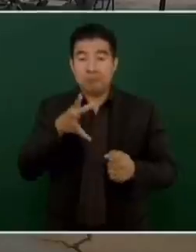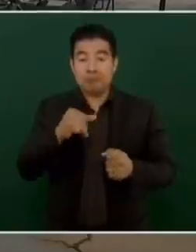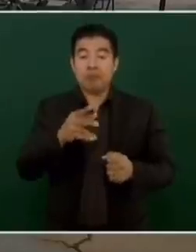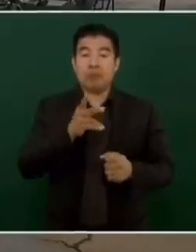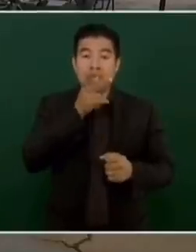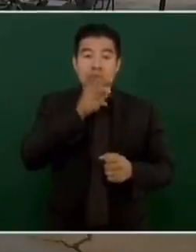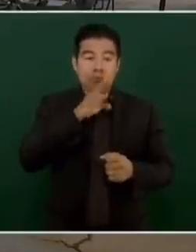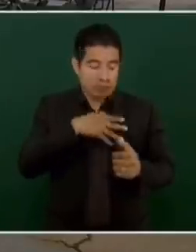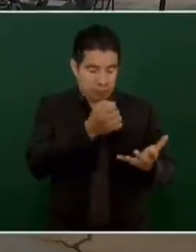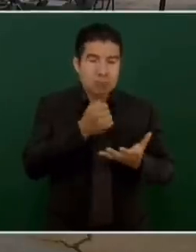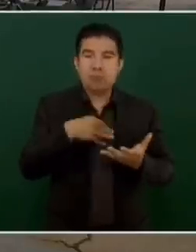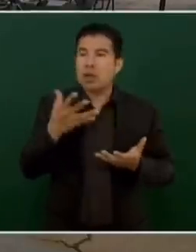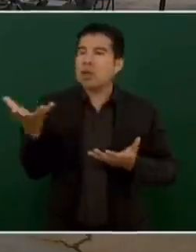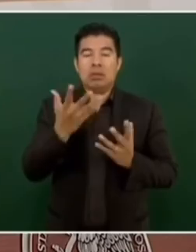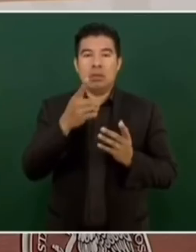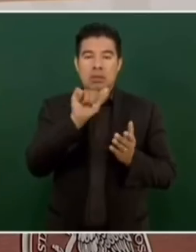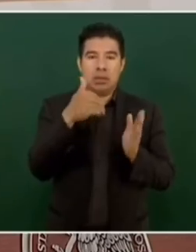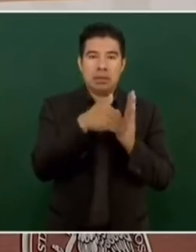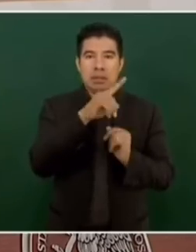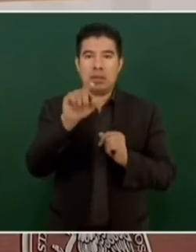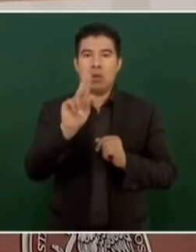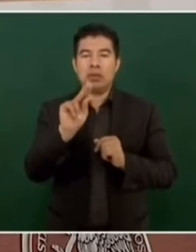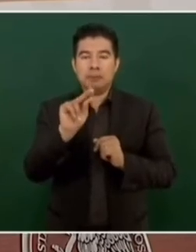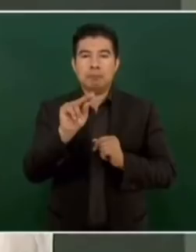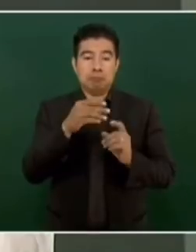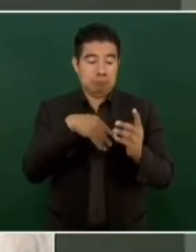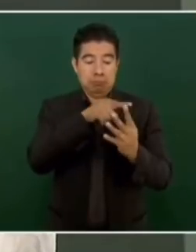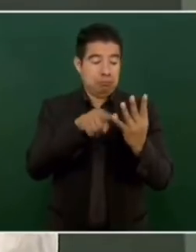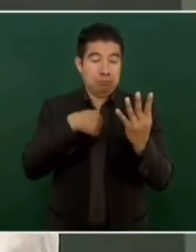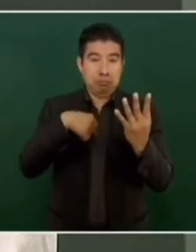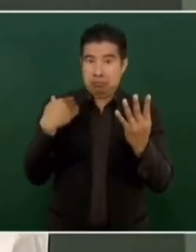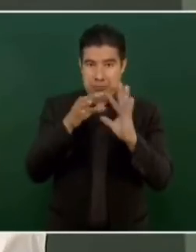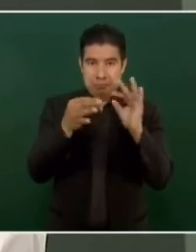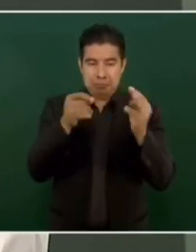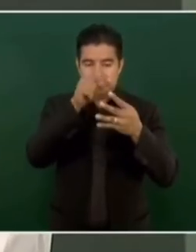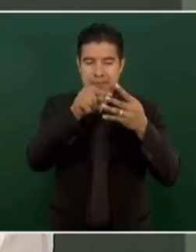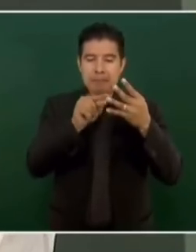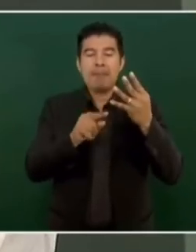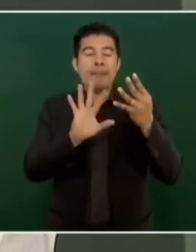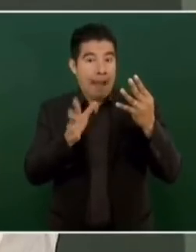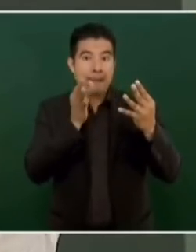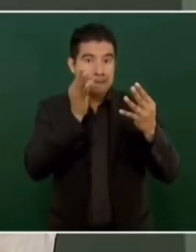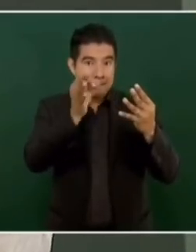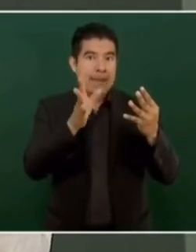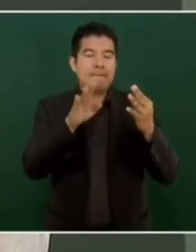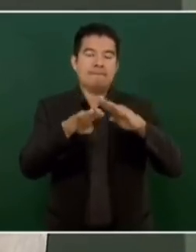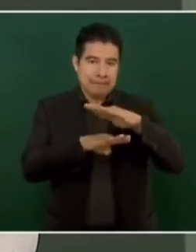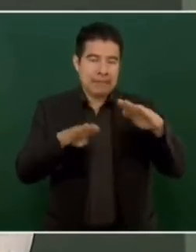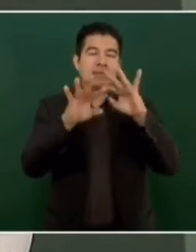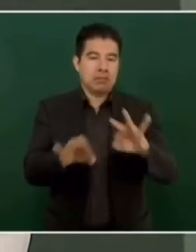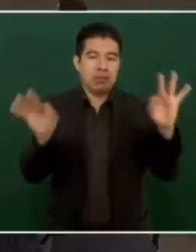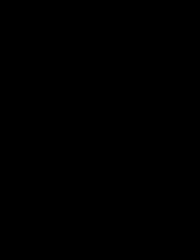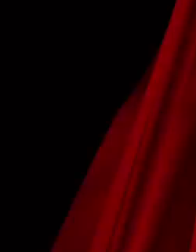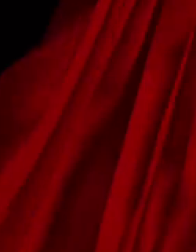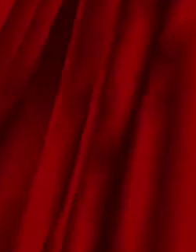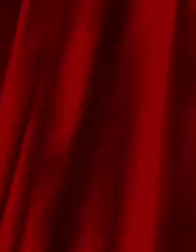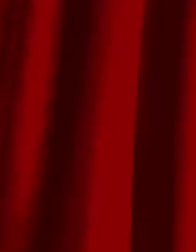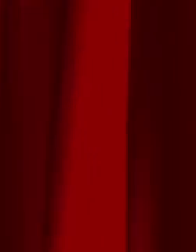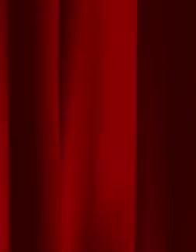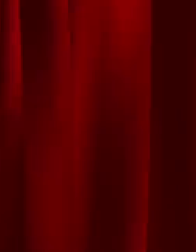asamblea de padres y familias deciden qué hacer con el presupuesto. Entonces, esas cuatro acciones educativas las consideramos importantes, básicas y vamos a seguir adelante. ¡Gracias!